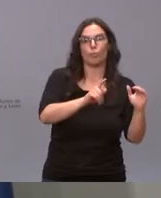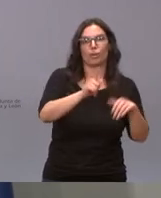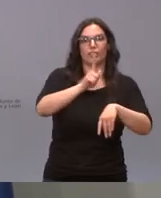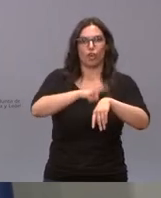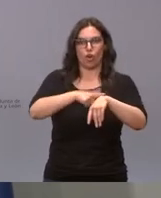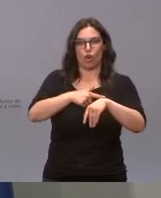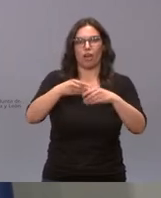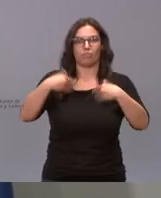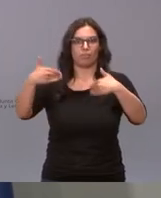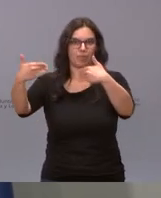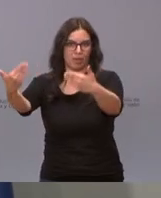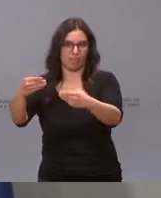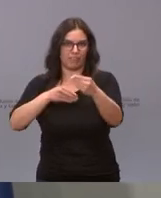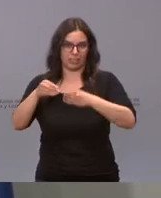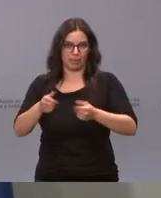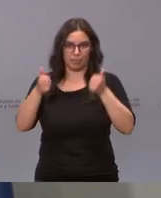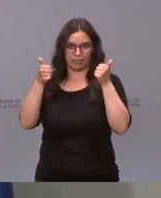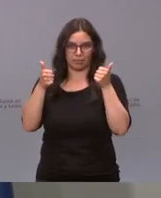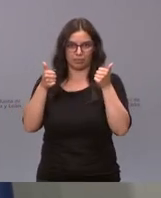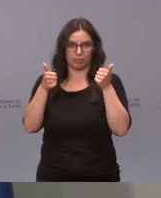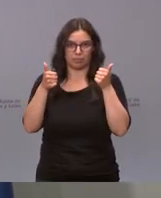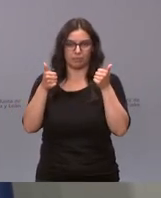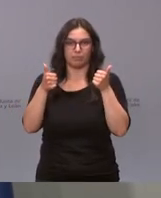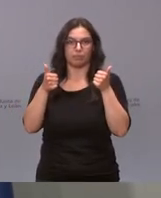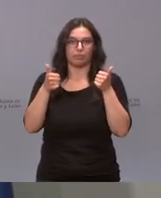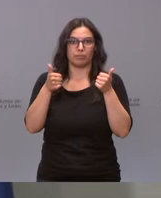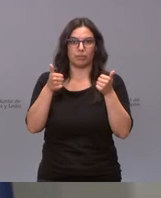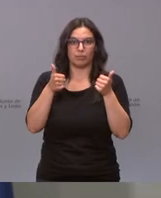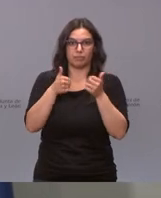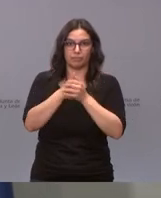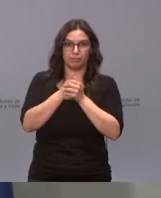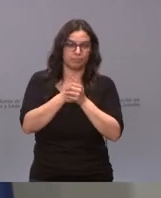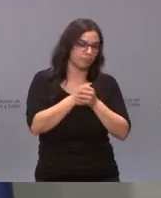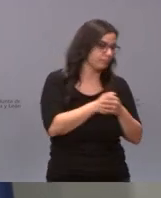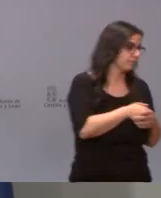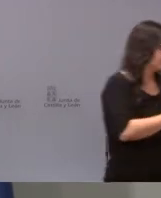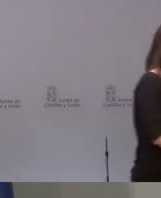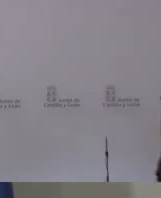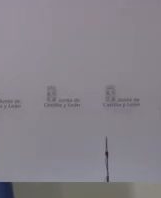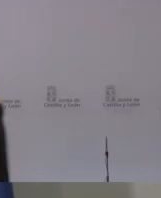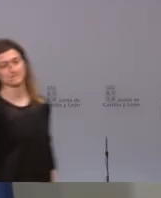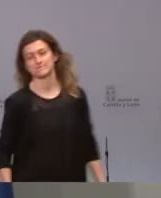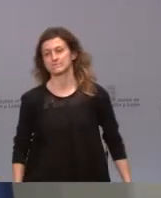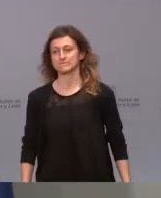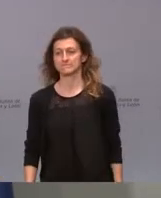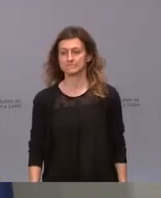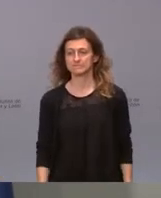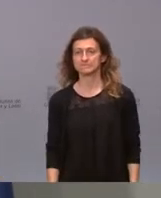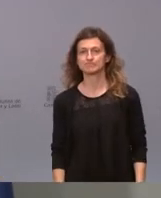progresiva si baja el nivel de alarma no ha habido una reunión previa a este respecto sí que es verdad que hemos tenido